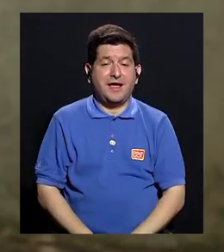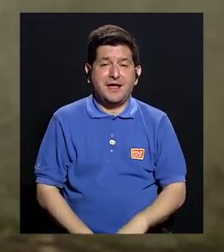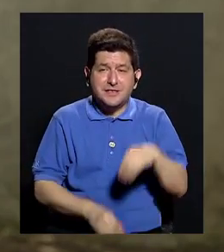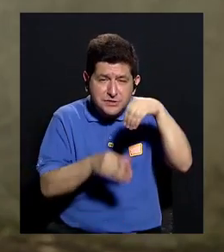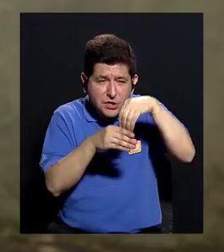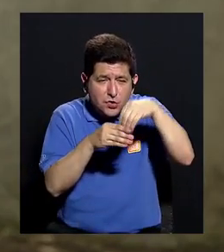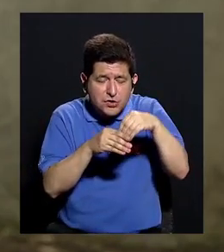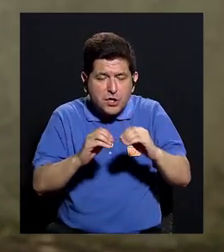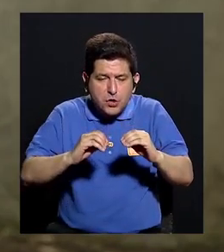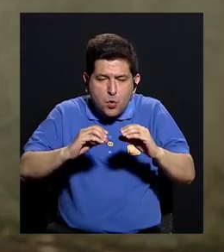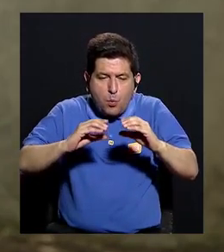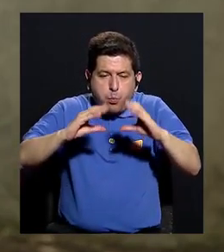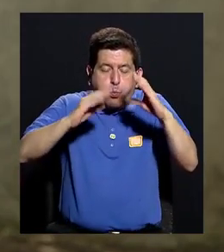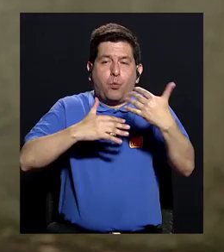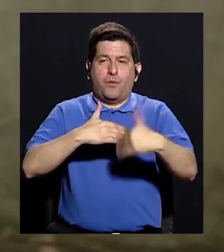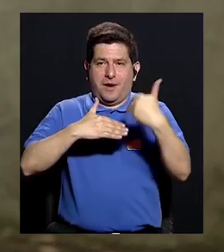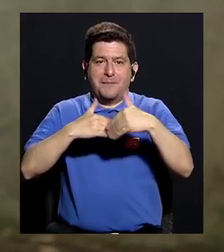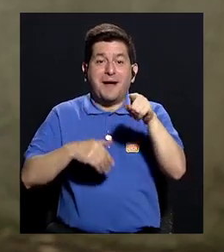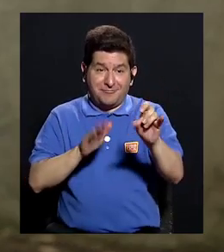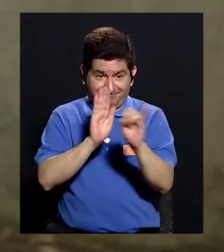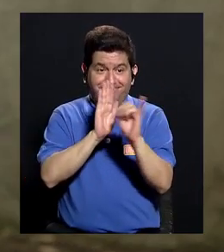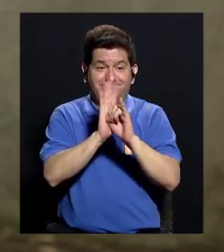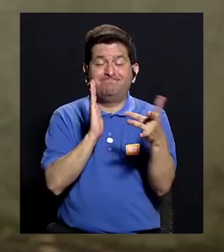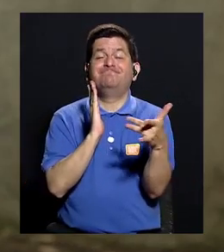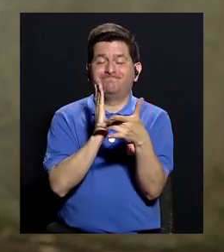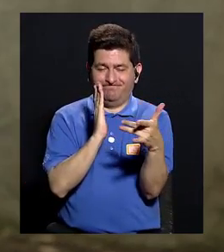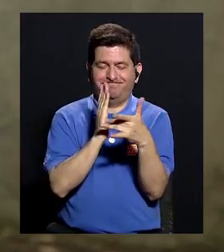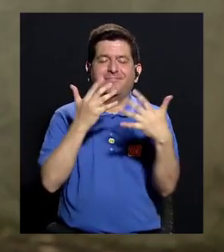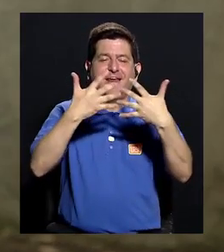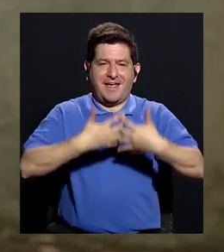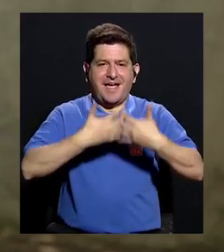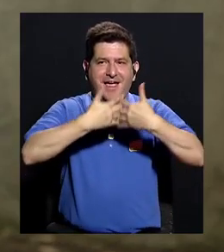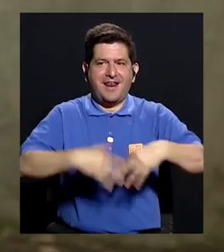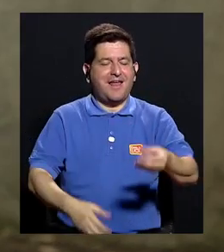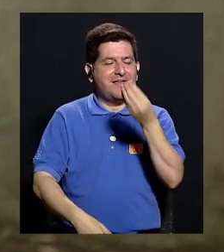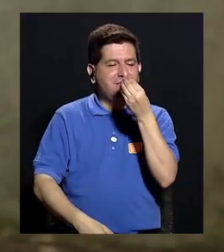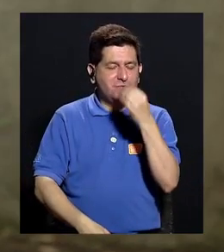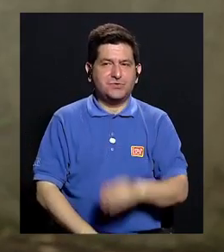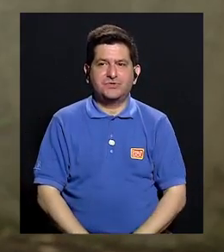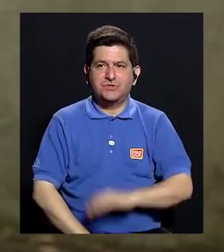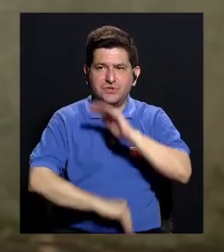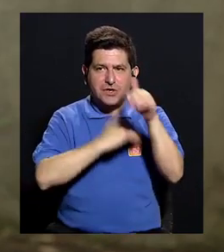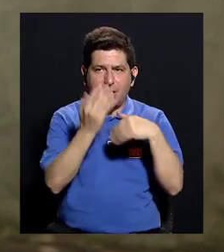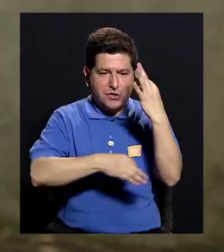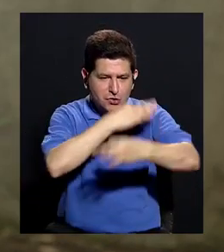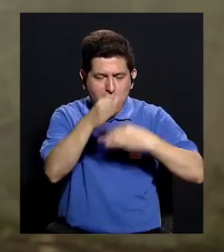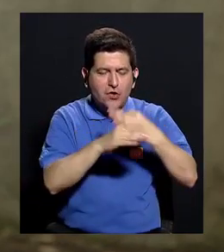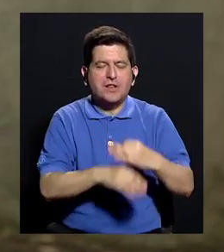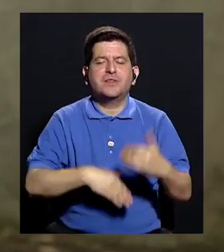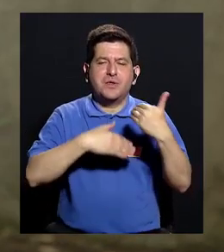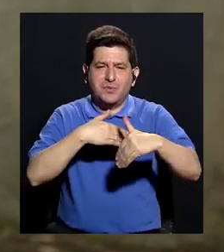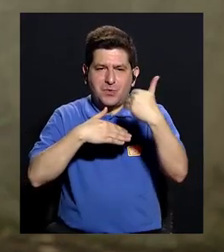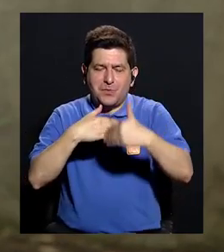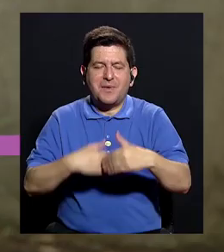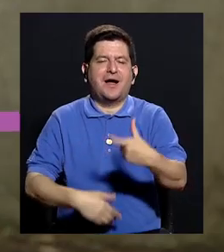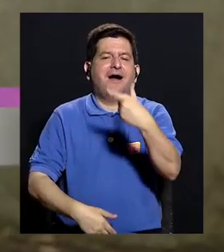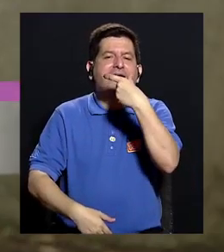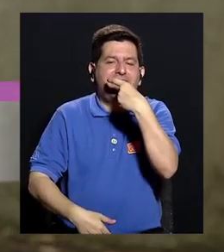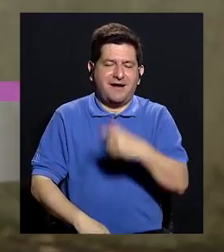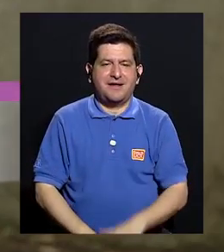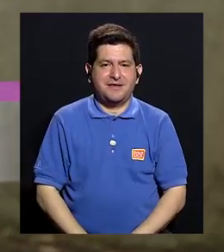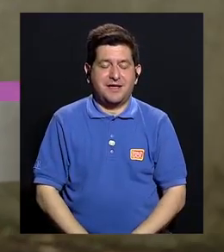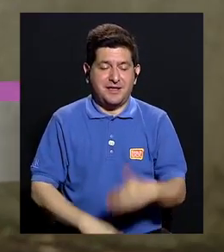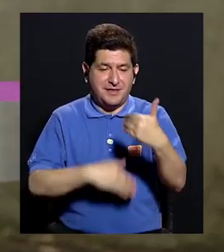da la esponjosidad a esos panes, ¿verdad? Así lo podemos identificar tecnológicamente en la industria alimentaria. Entonces, todo ese tipo de pancitos, de galletas,